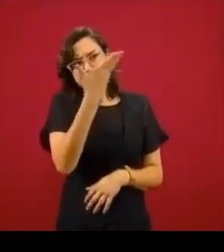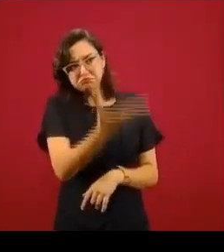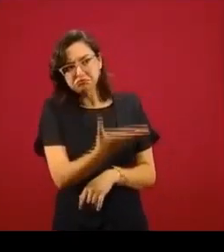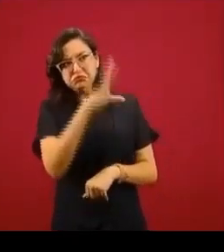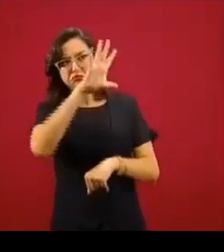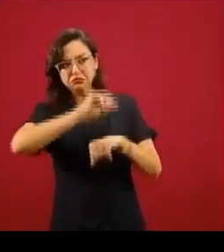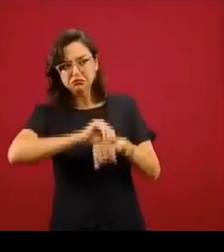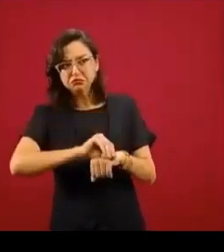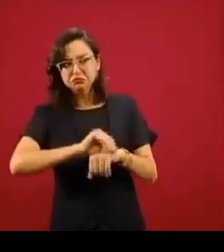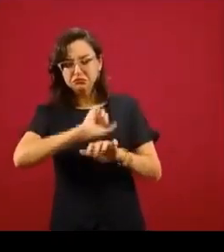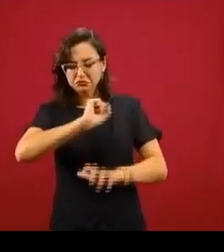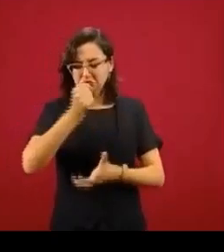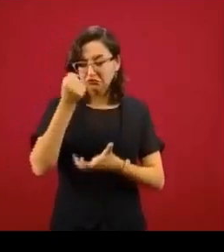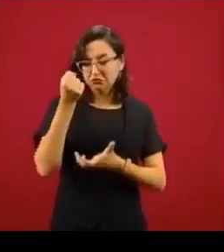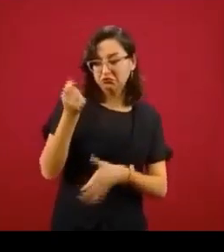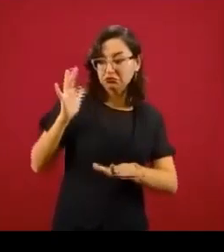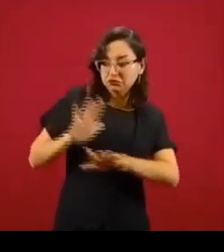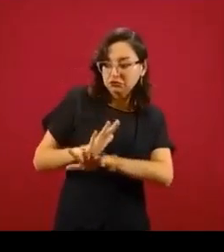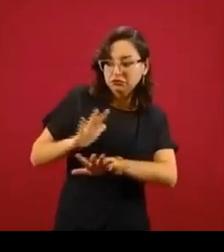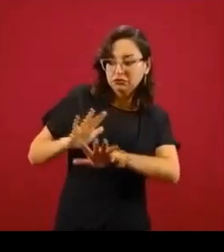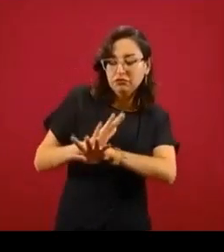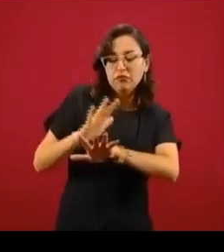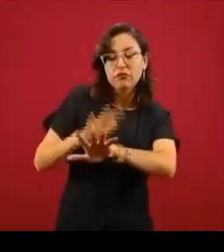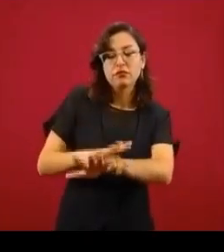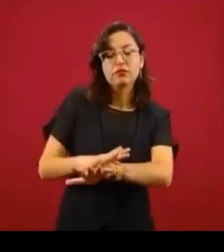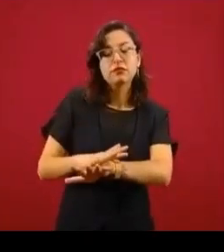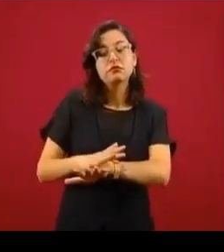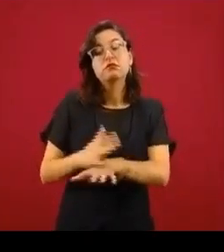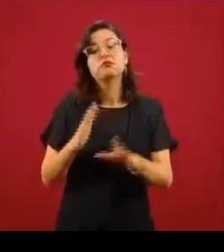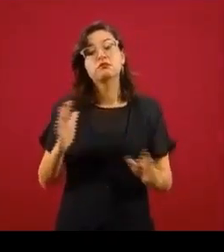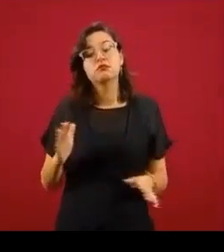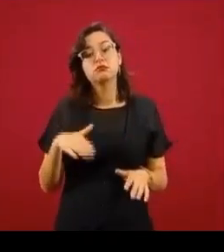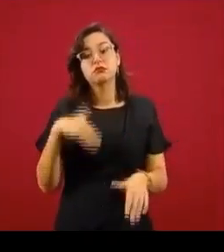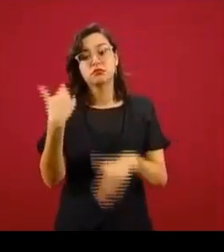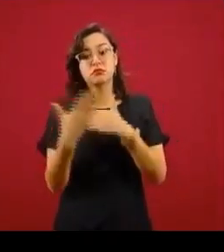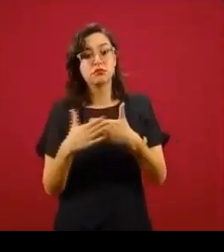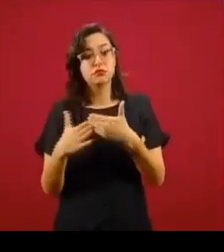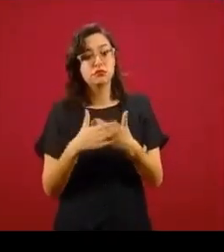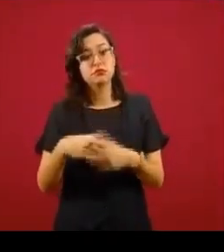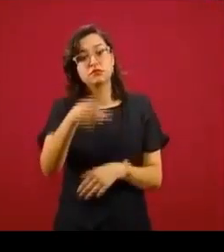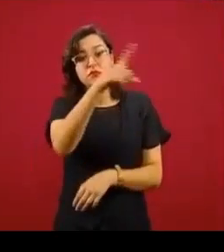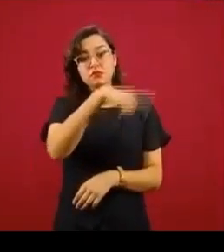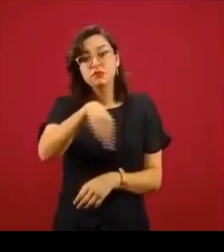los diputados van a decidir,